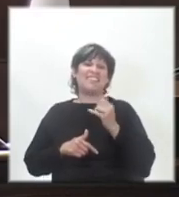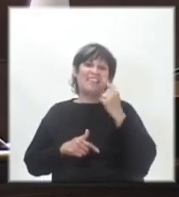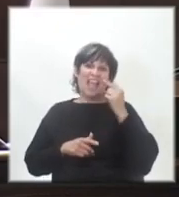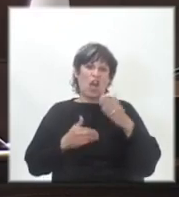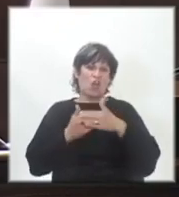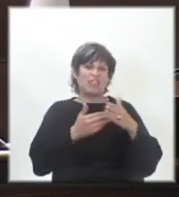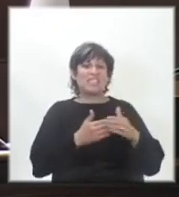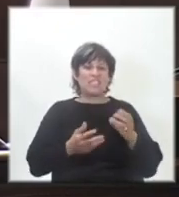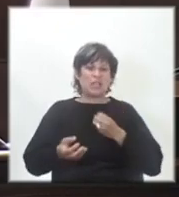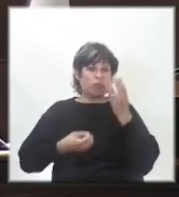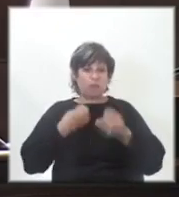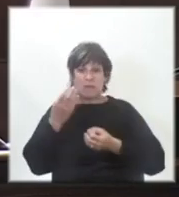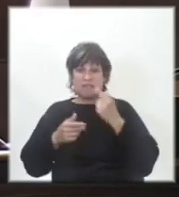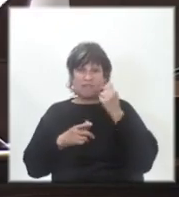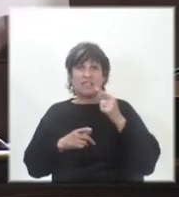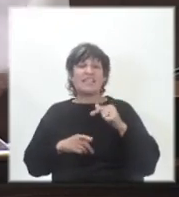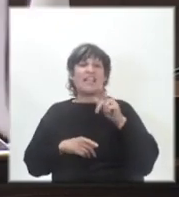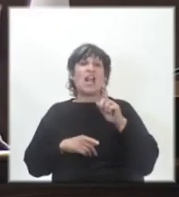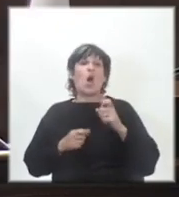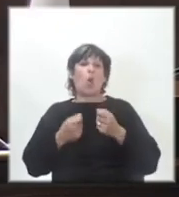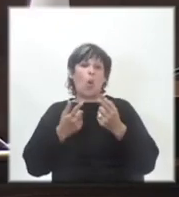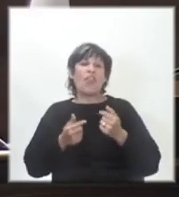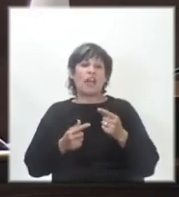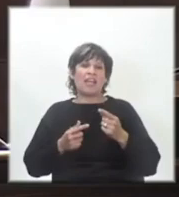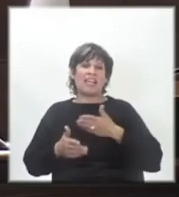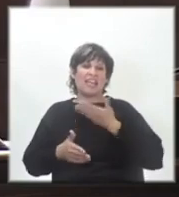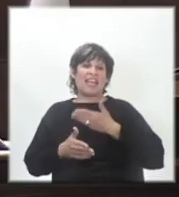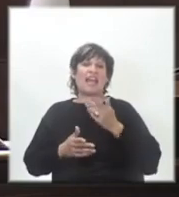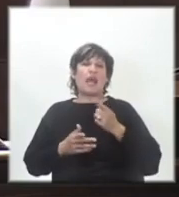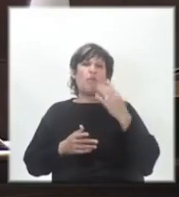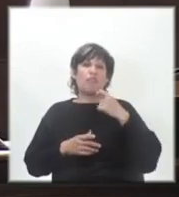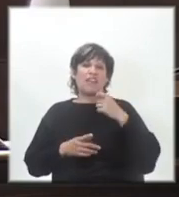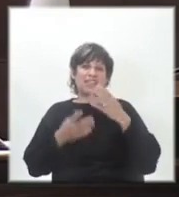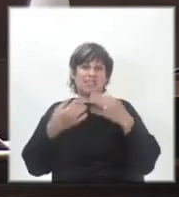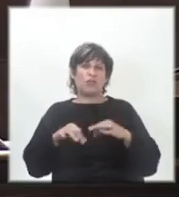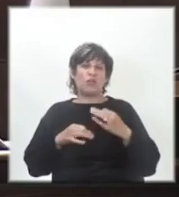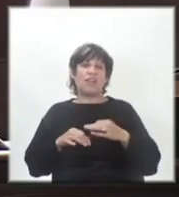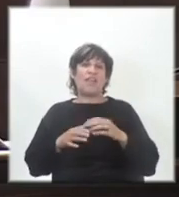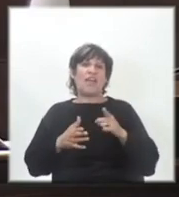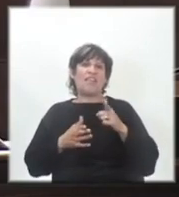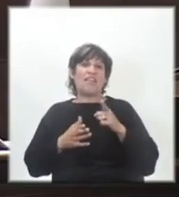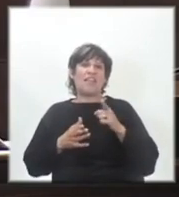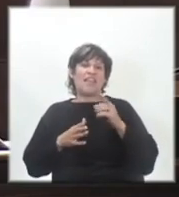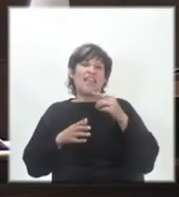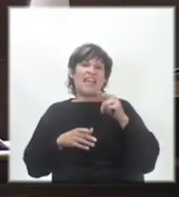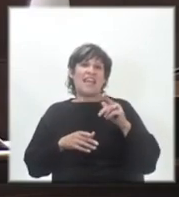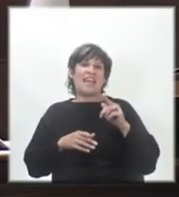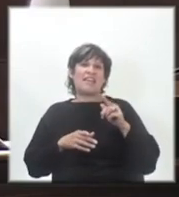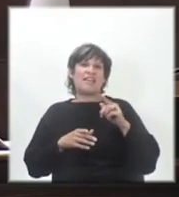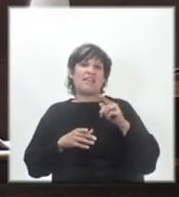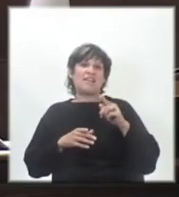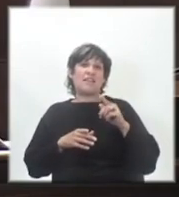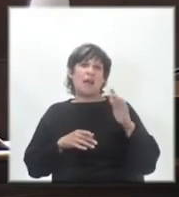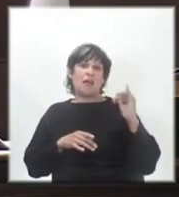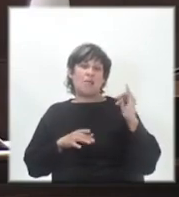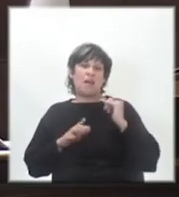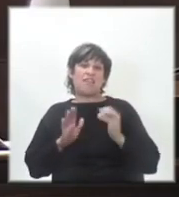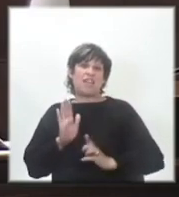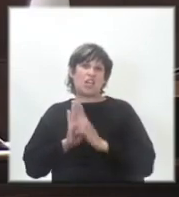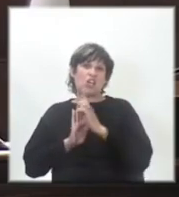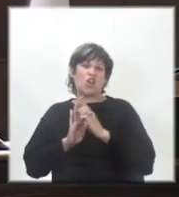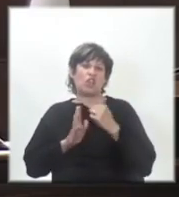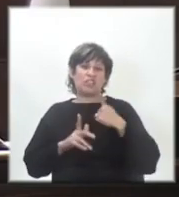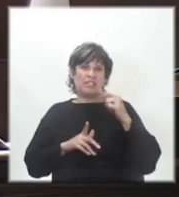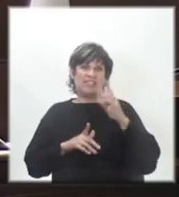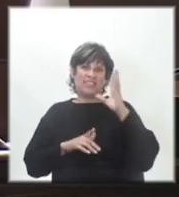Los vecinos de La Guada, que reclaman por inseguridad. El operativo que hubo en Malvin Norte, ¿se acuerdan? Que se lesionó una